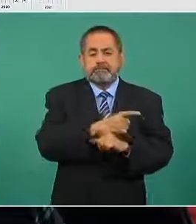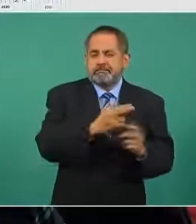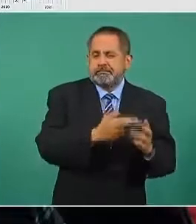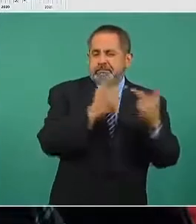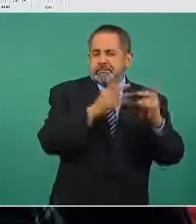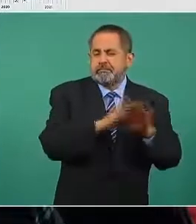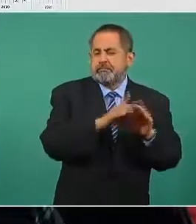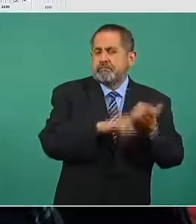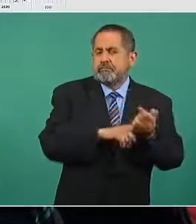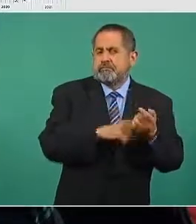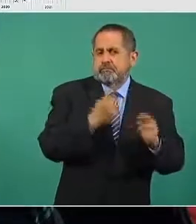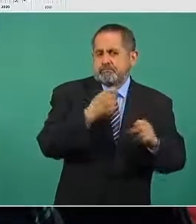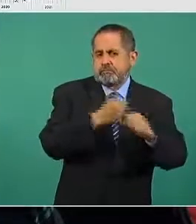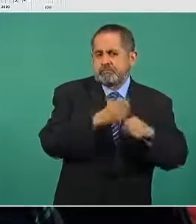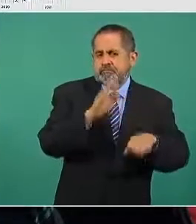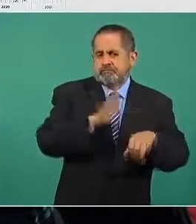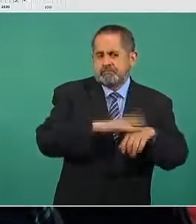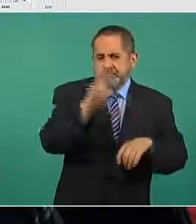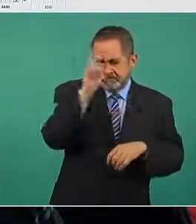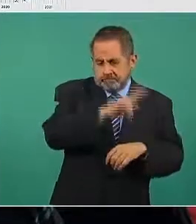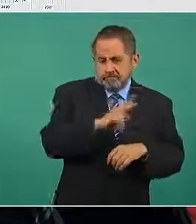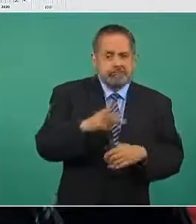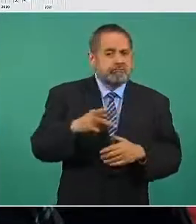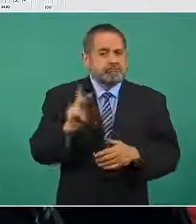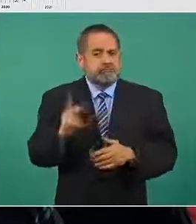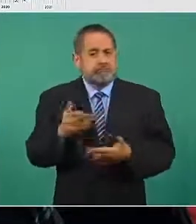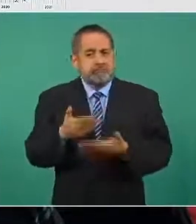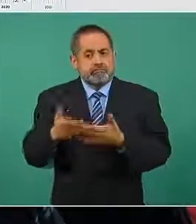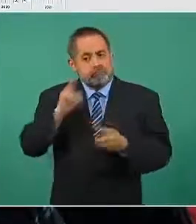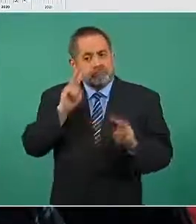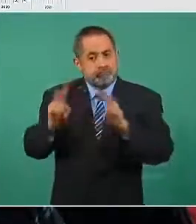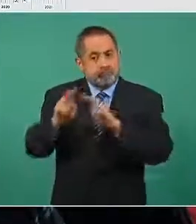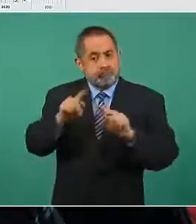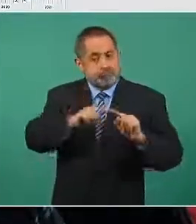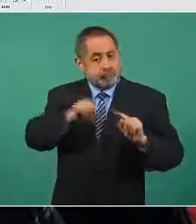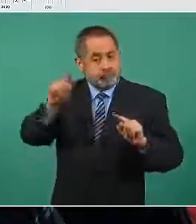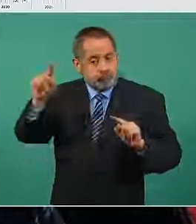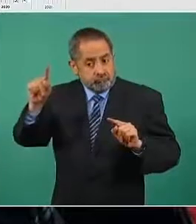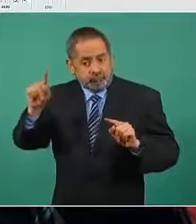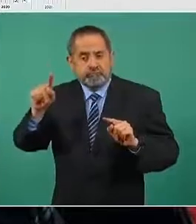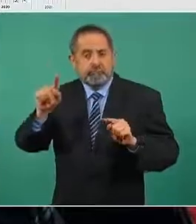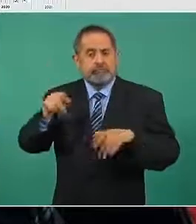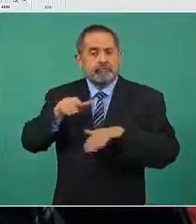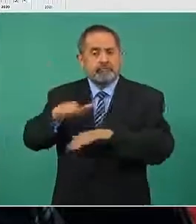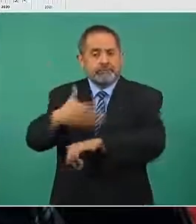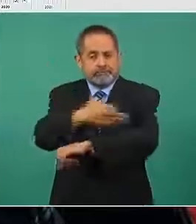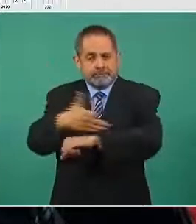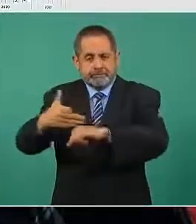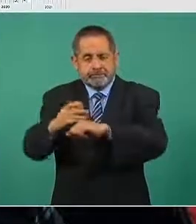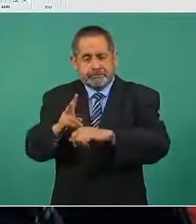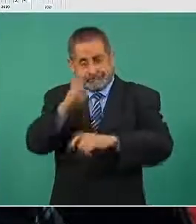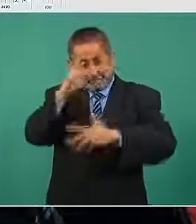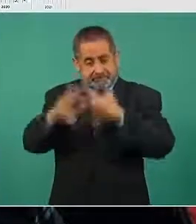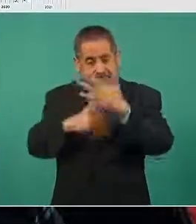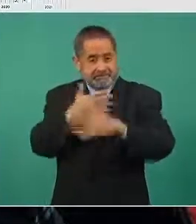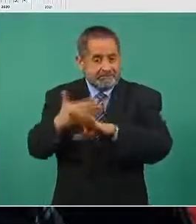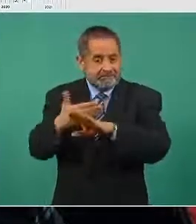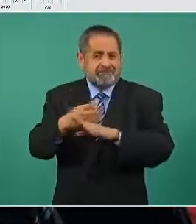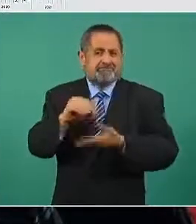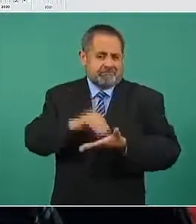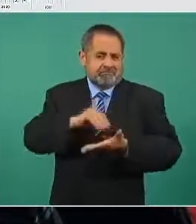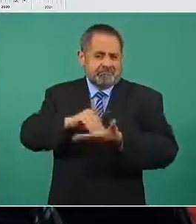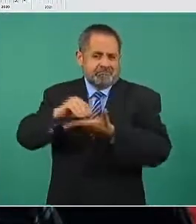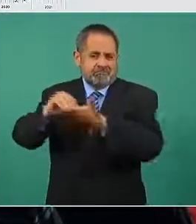registrado el año pasado sin embargo como se ve en la gráfica la violencia familiar ha seguido al